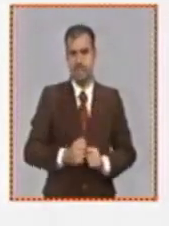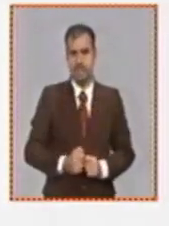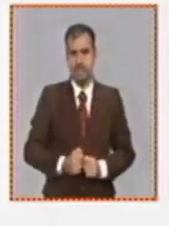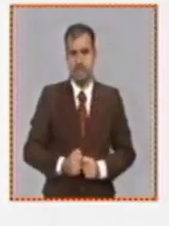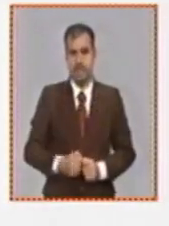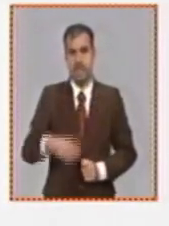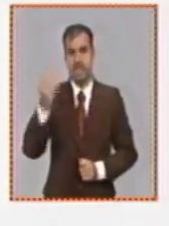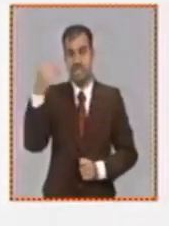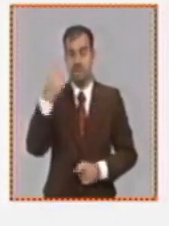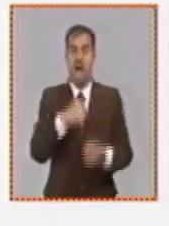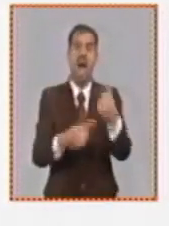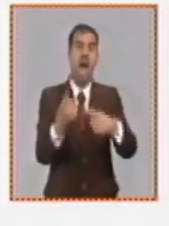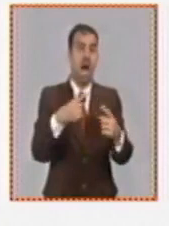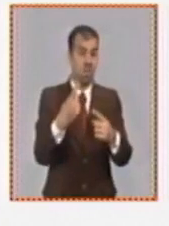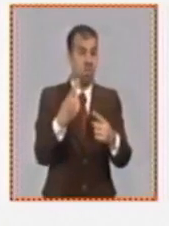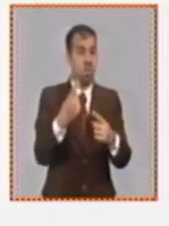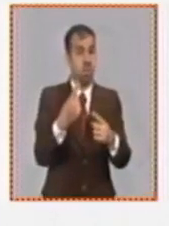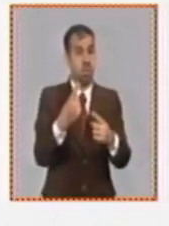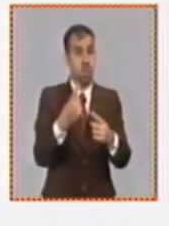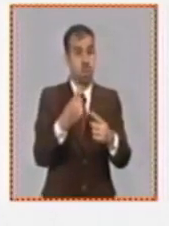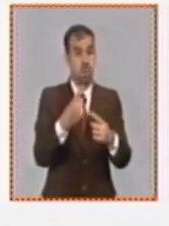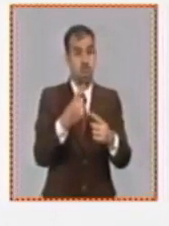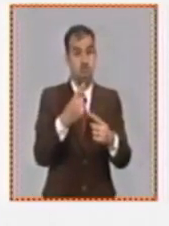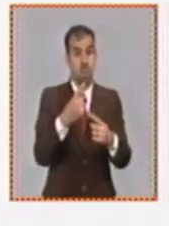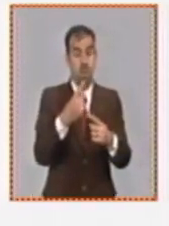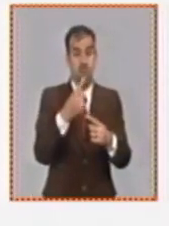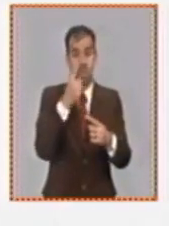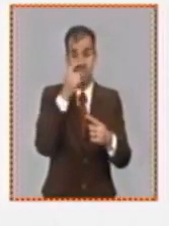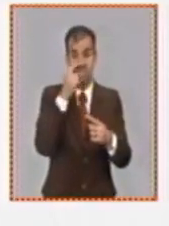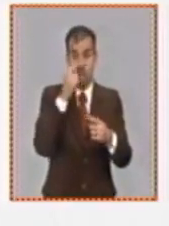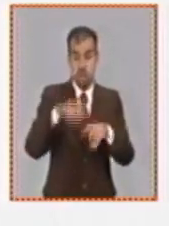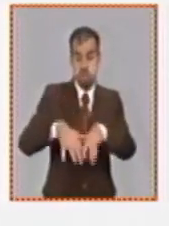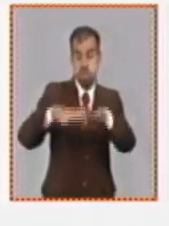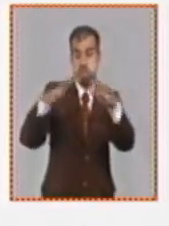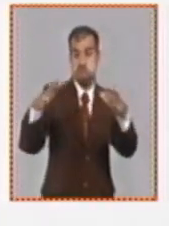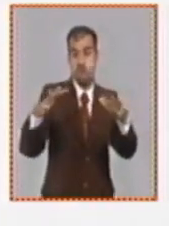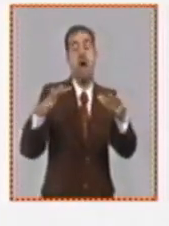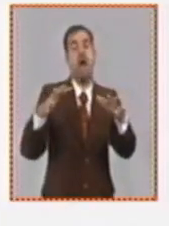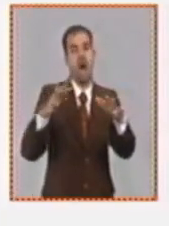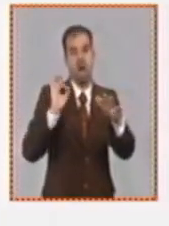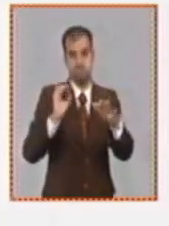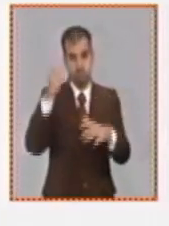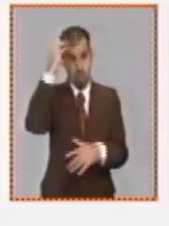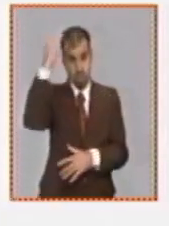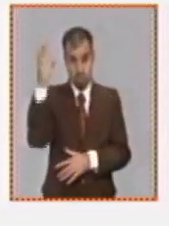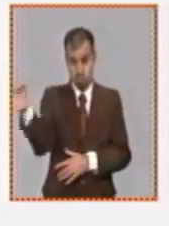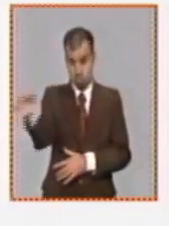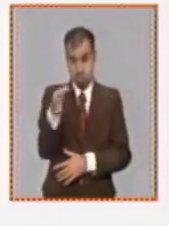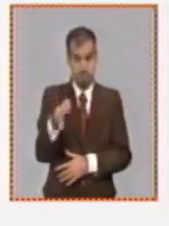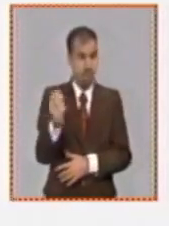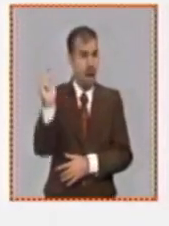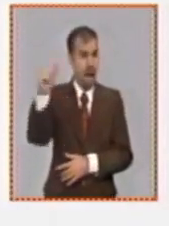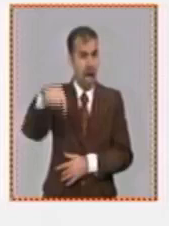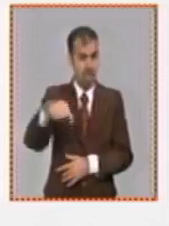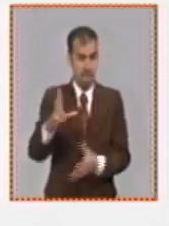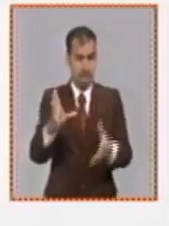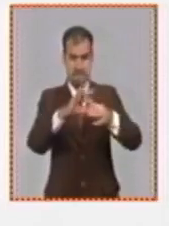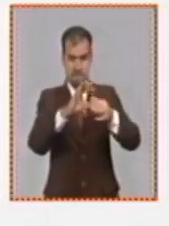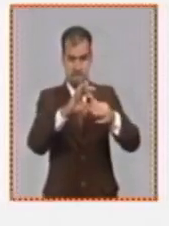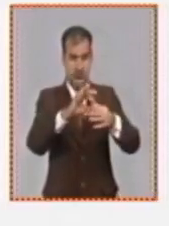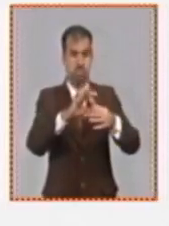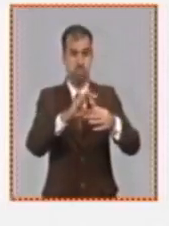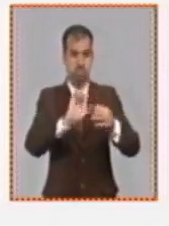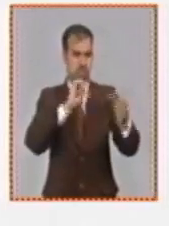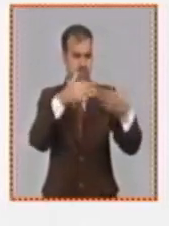tienen determinadas características que responden también eso hay un estudio y un levantamiento en los gobiernos locales que está conciliado con el Instituto